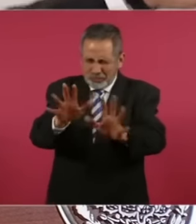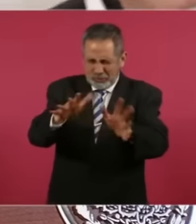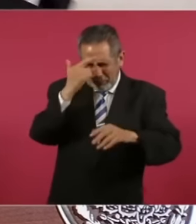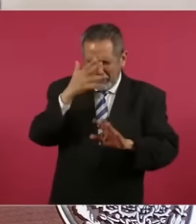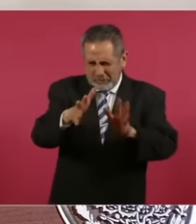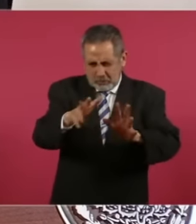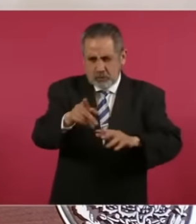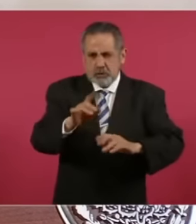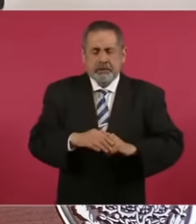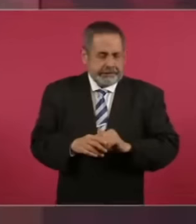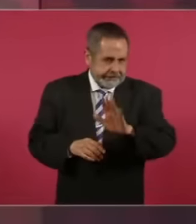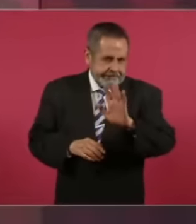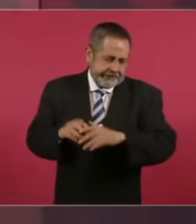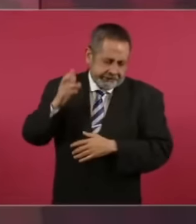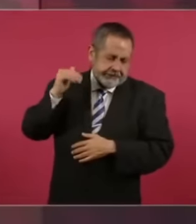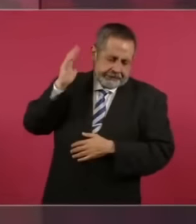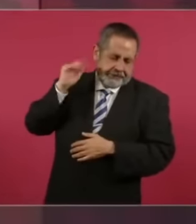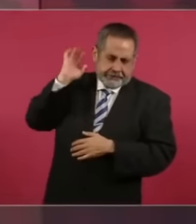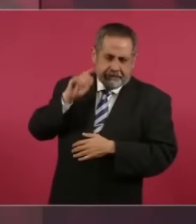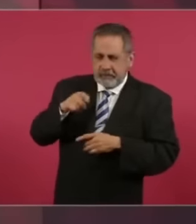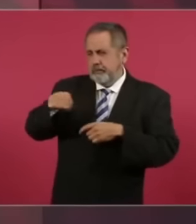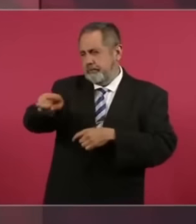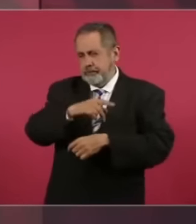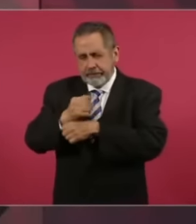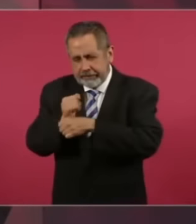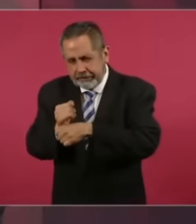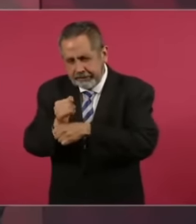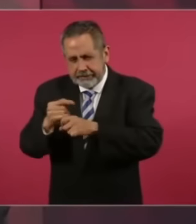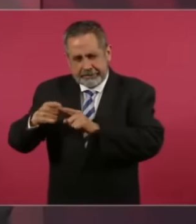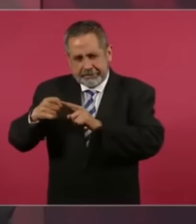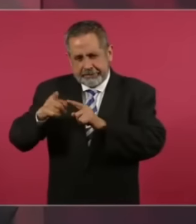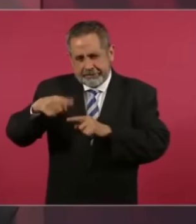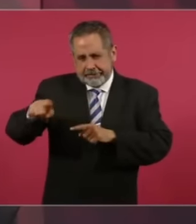Pero ya Se los dejamos de tarea A los